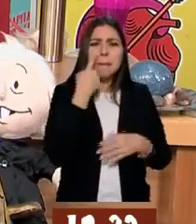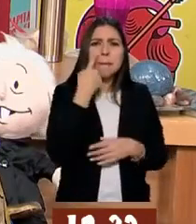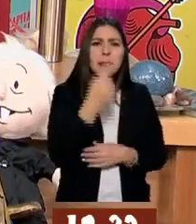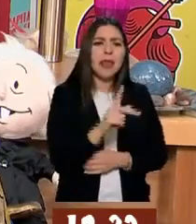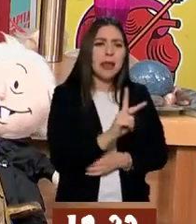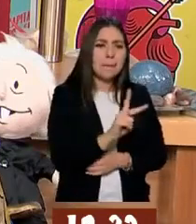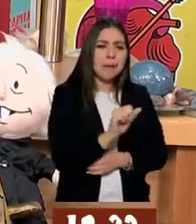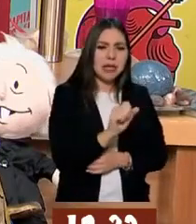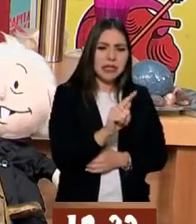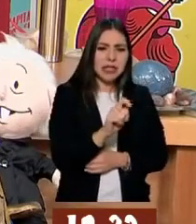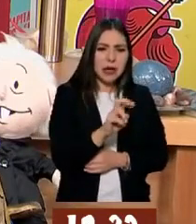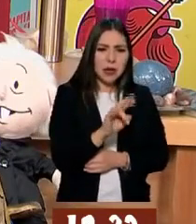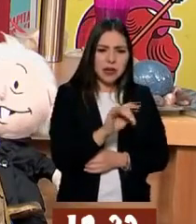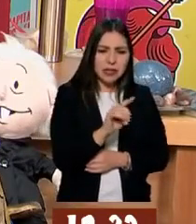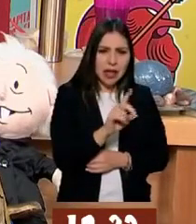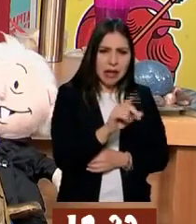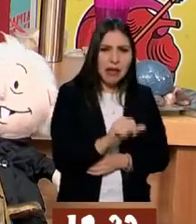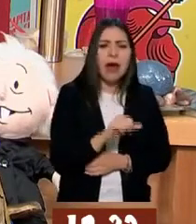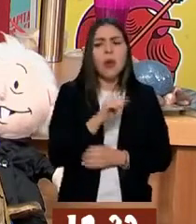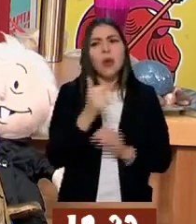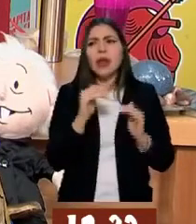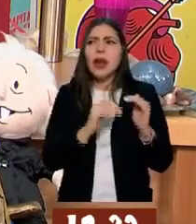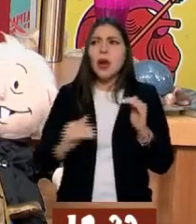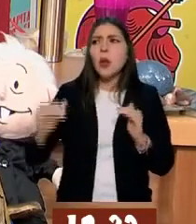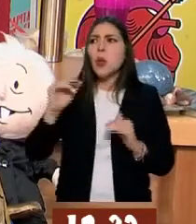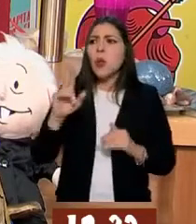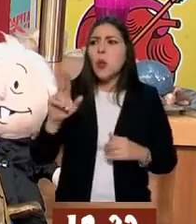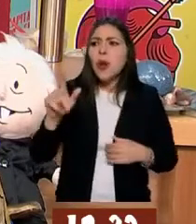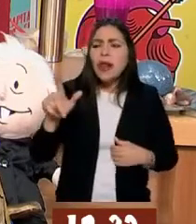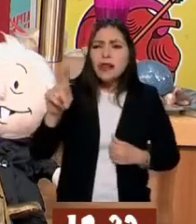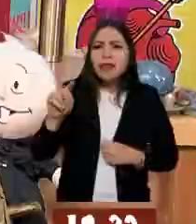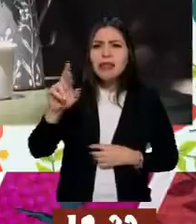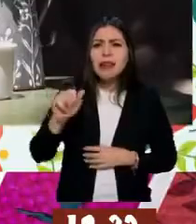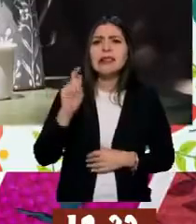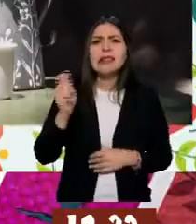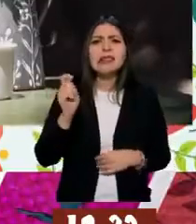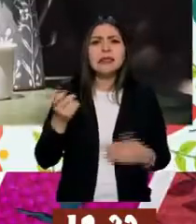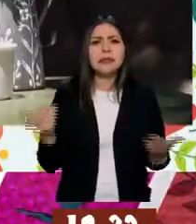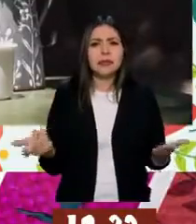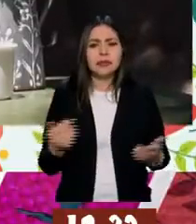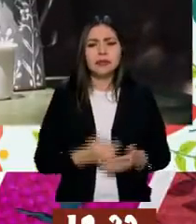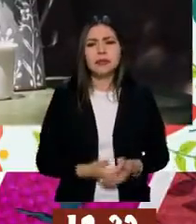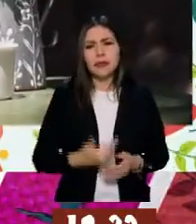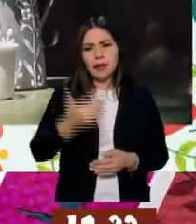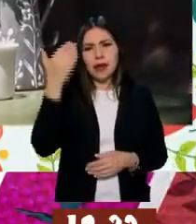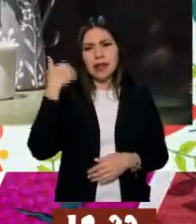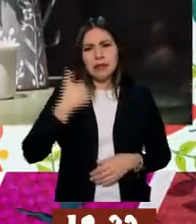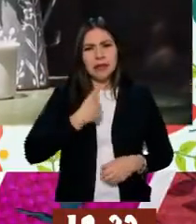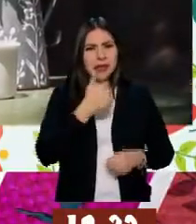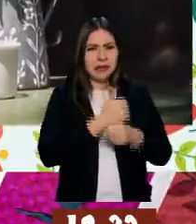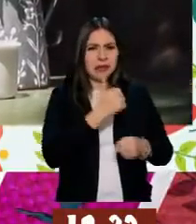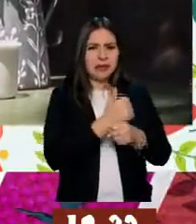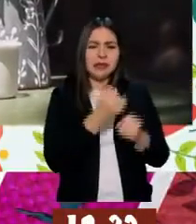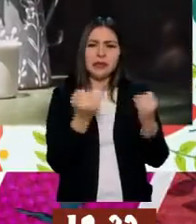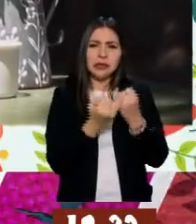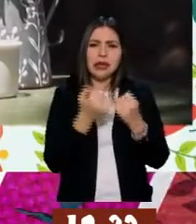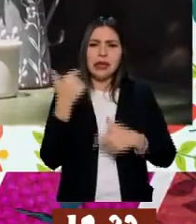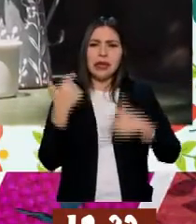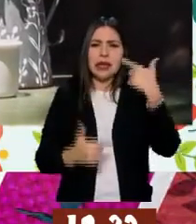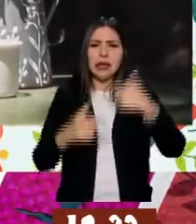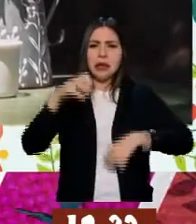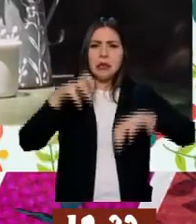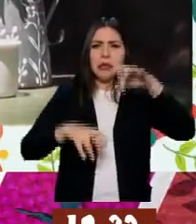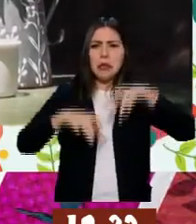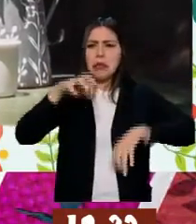leche para poder consumirla sin el riesgo de las bacterias. Lo hacían de manera sin saber, sin